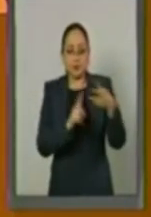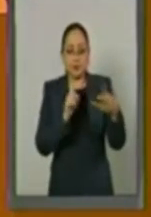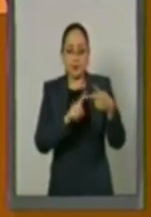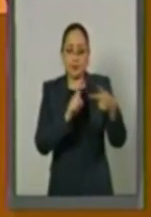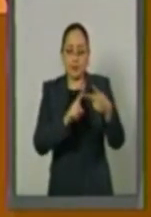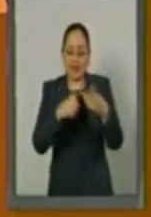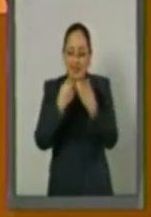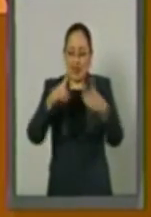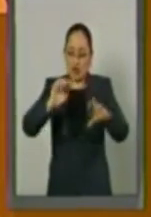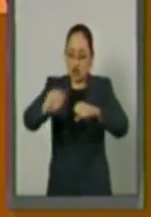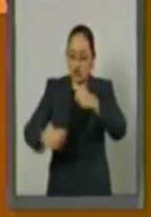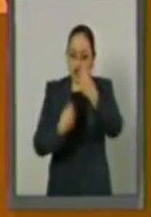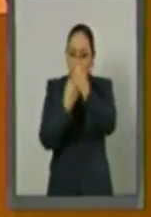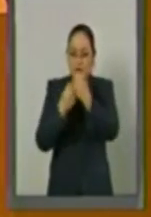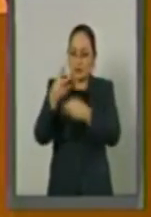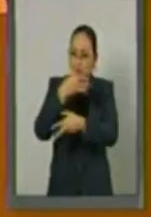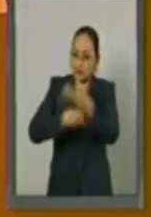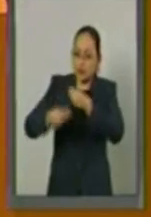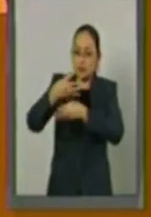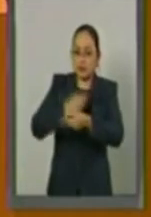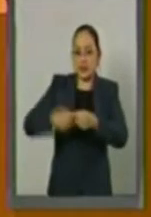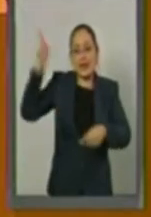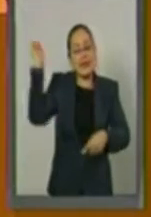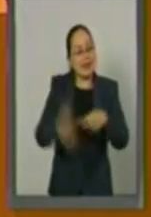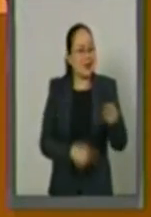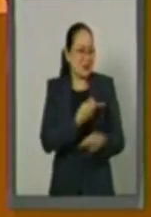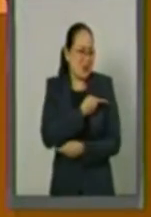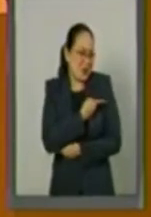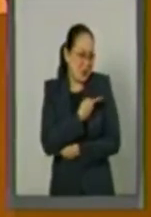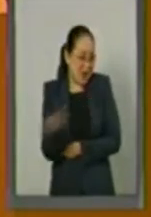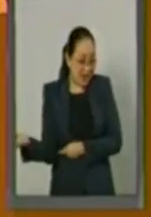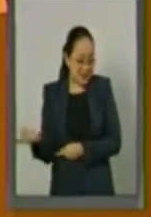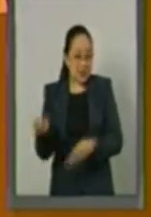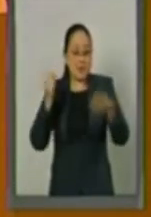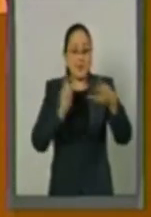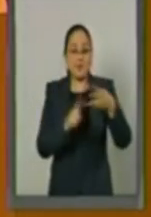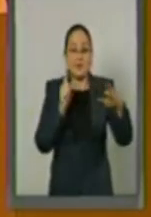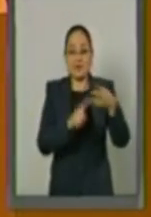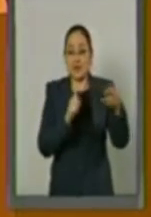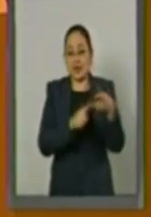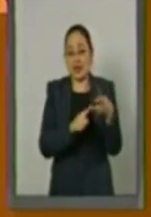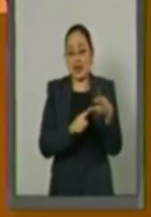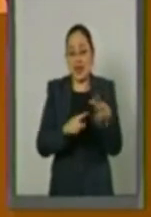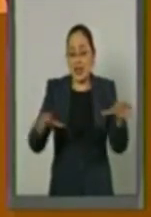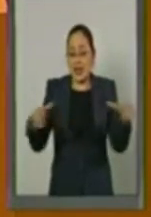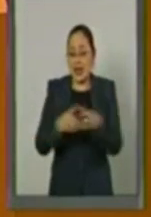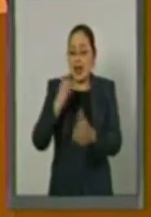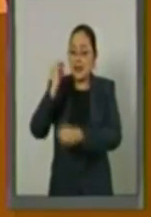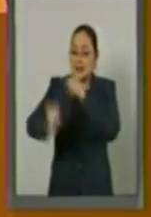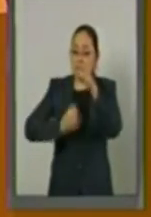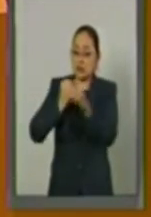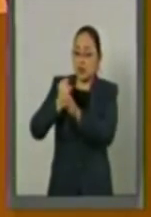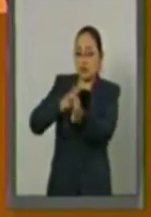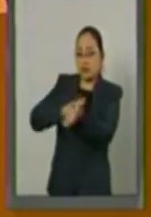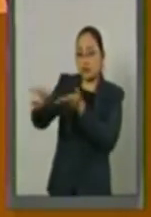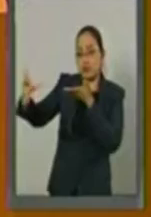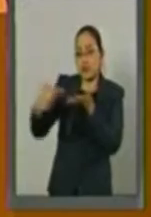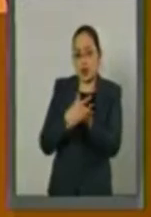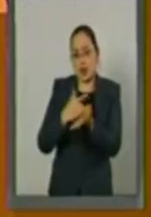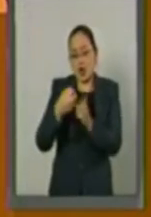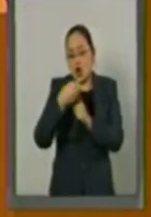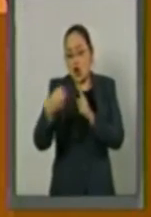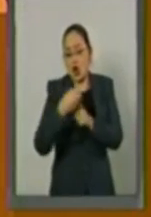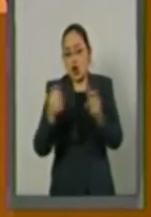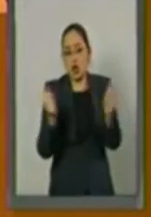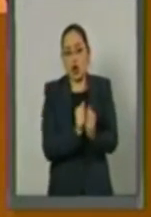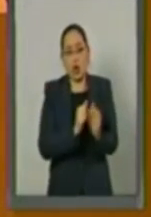sostenible y la erradicación de la pobreza. Tercero, la cooperación internacional y la gobernanza de la migración de